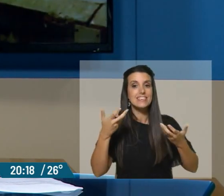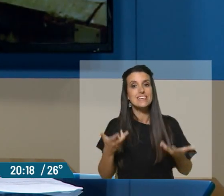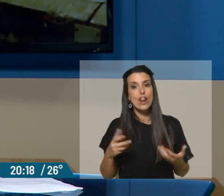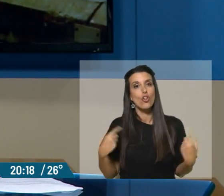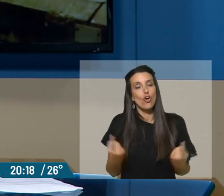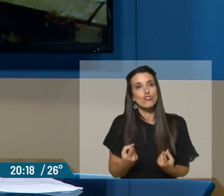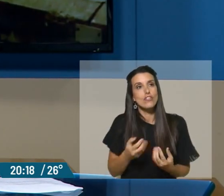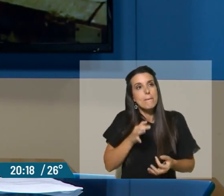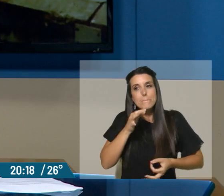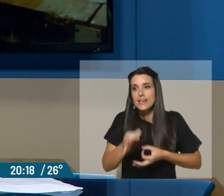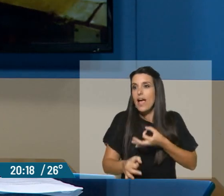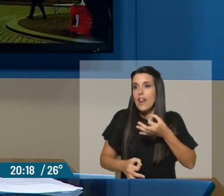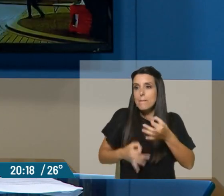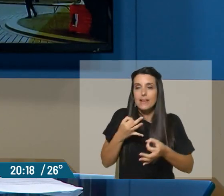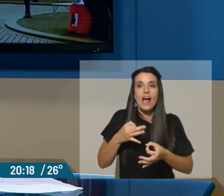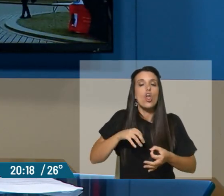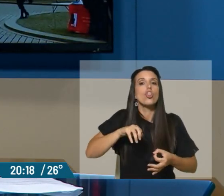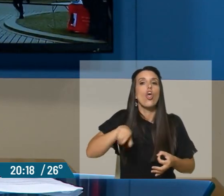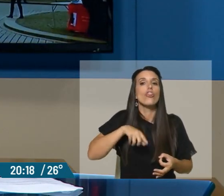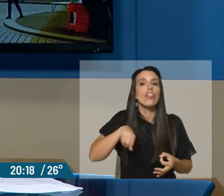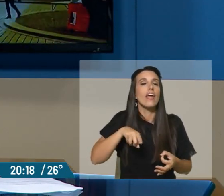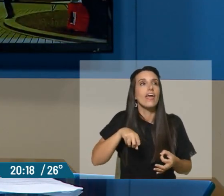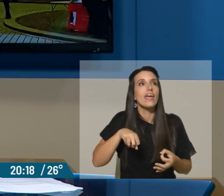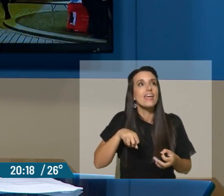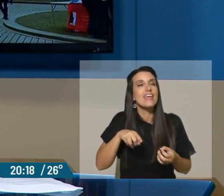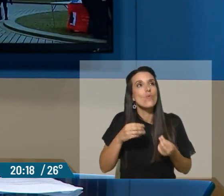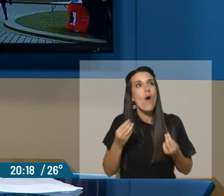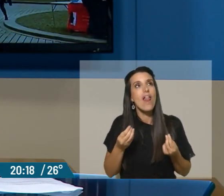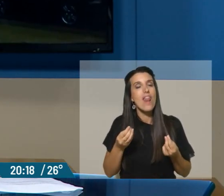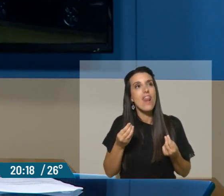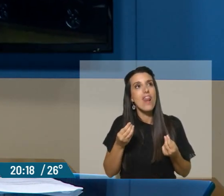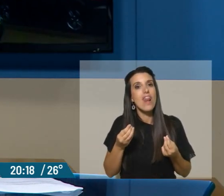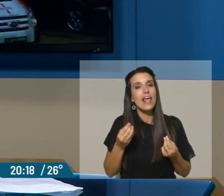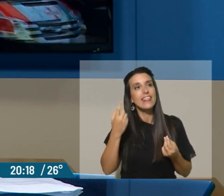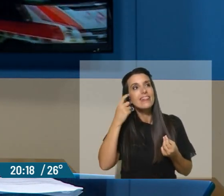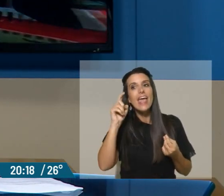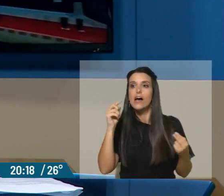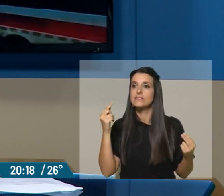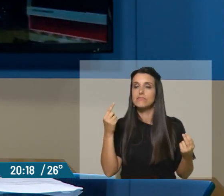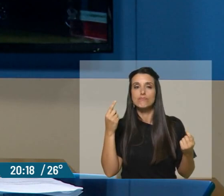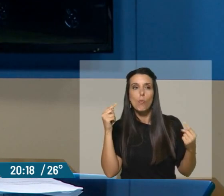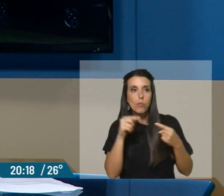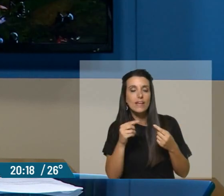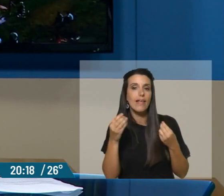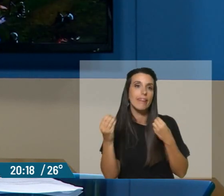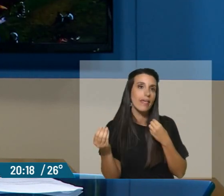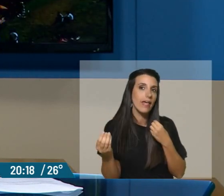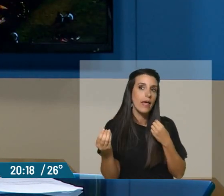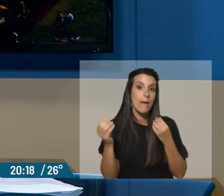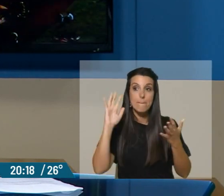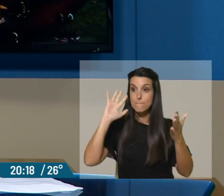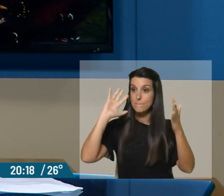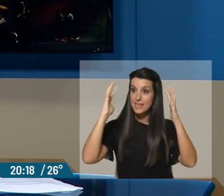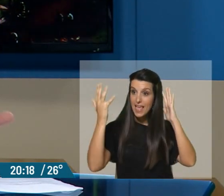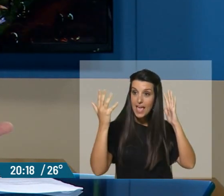explicarles dónde estaba la contraposición de ideas entre Milei,